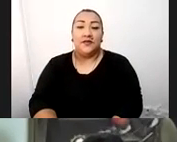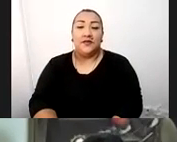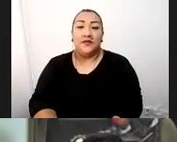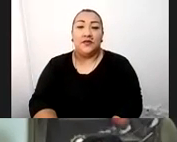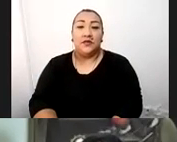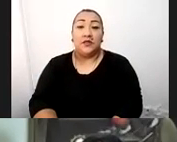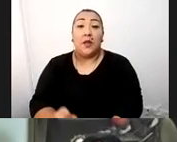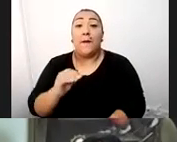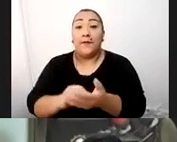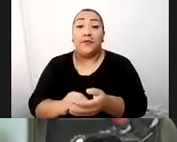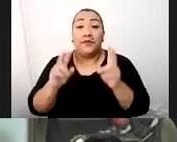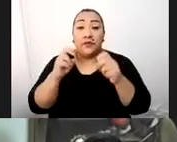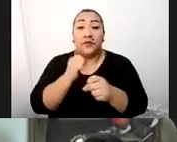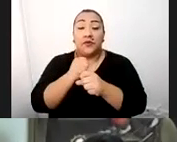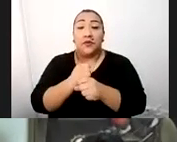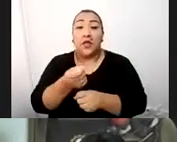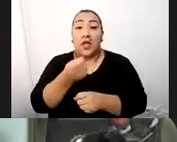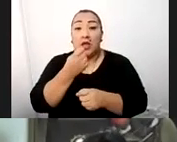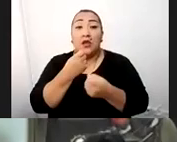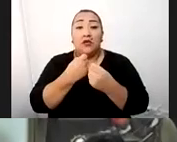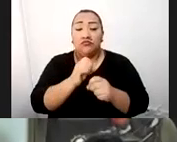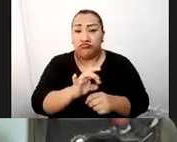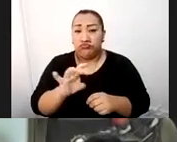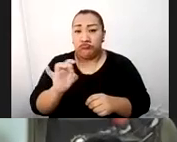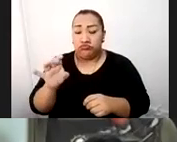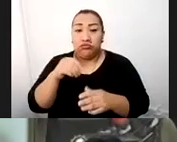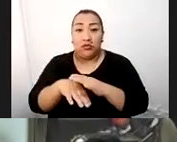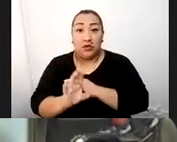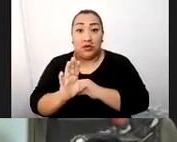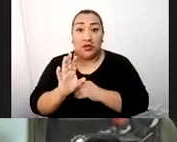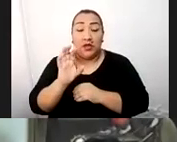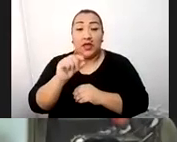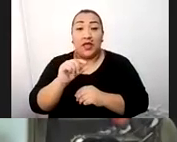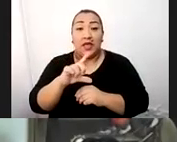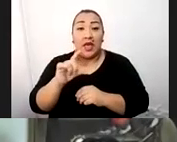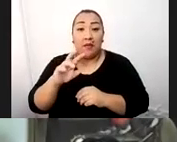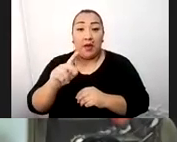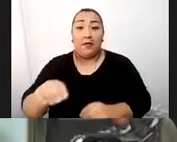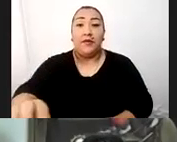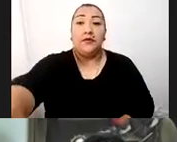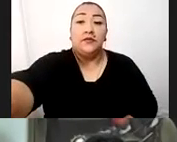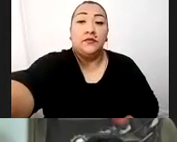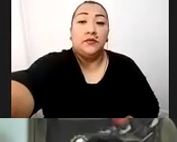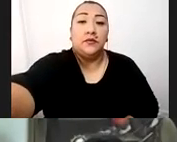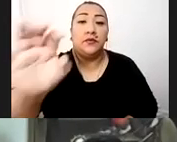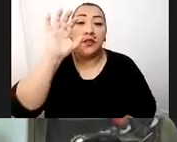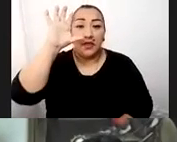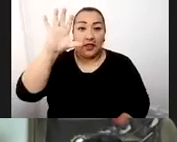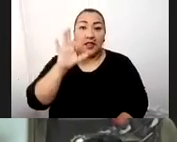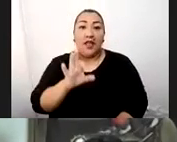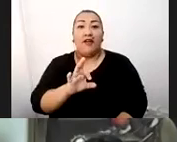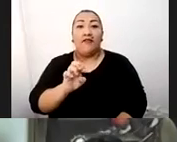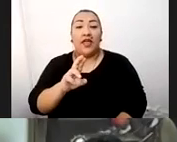exportador. Recientemente, es realizado en el Cusco, en la convención en Villarama, específicamente, en la quinta feria internacional de cafés